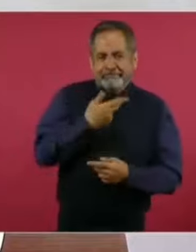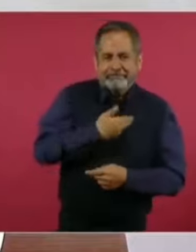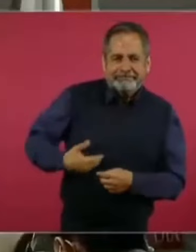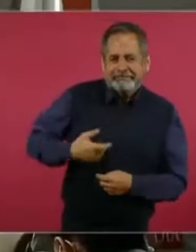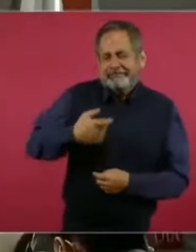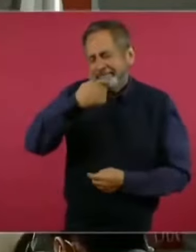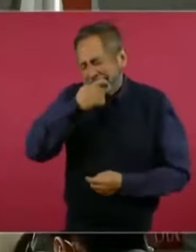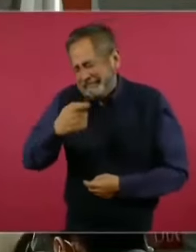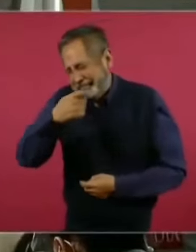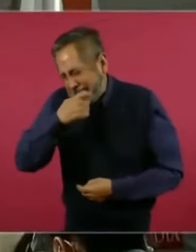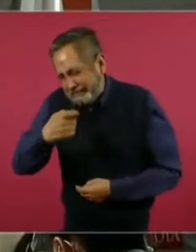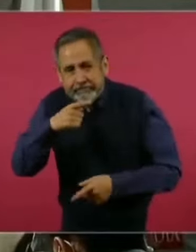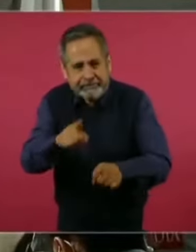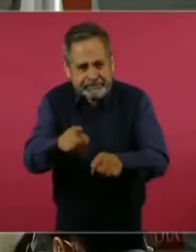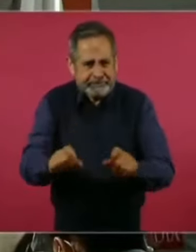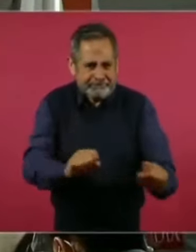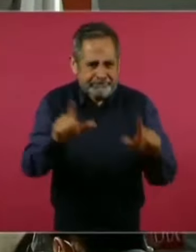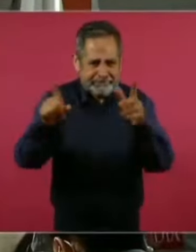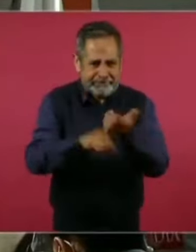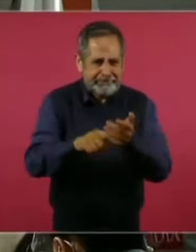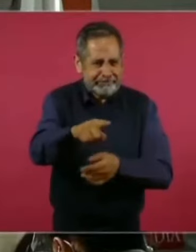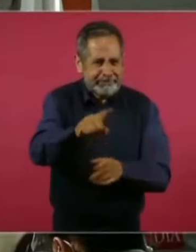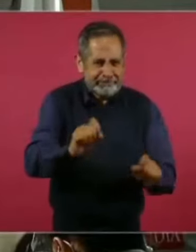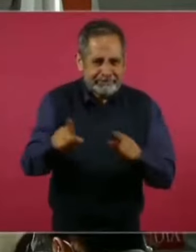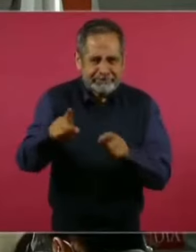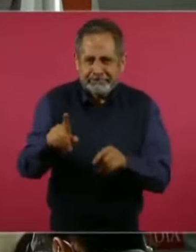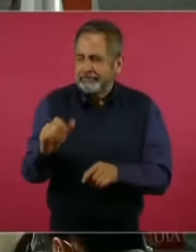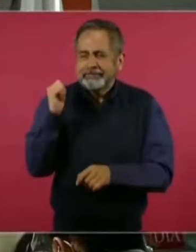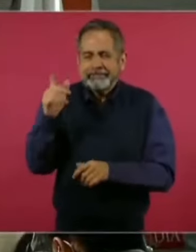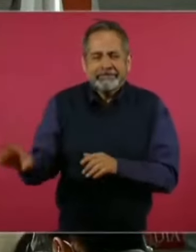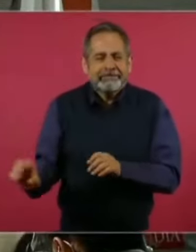Ponle, ponle algo ahí, ponle algo.